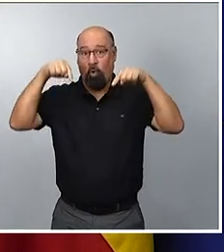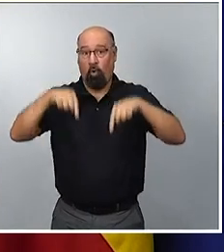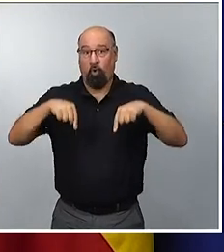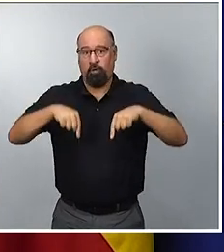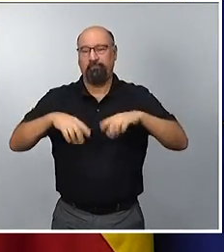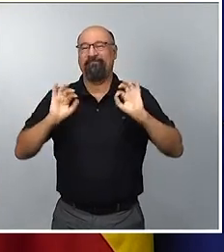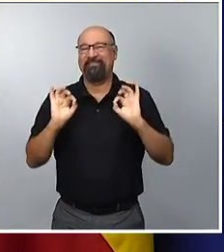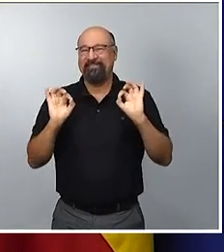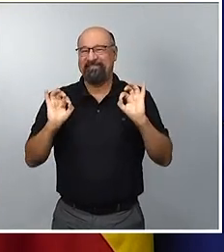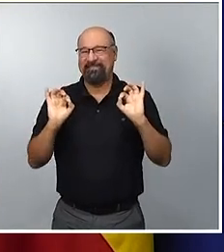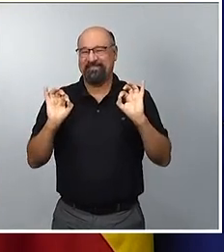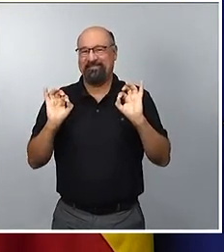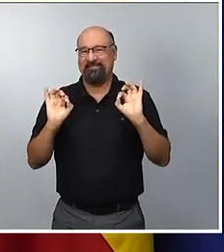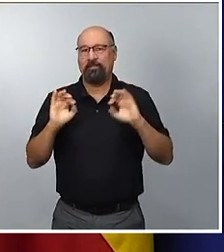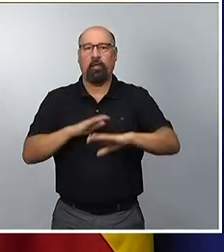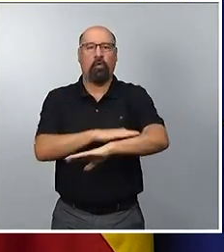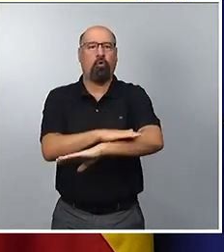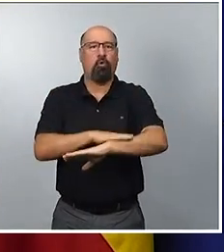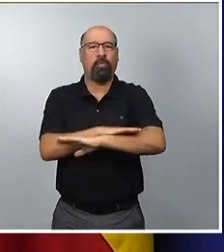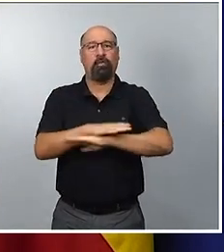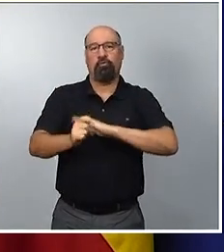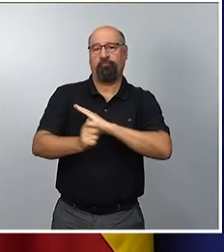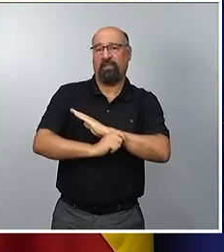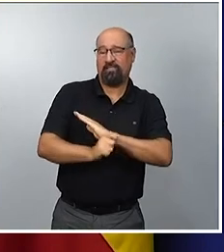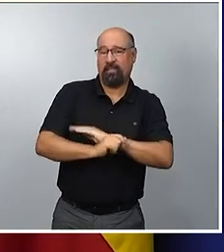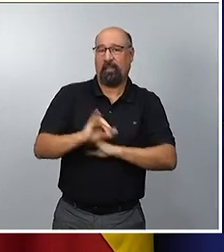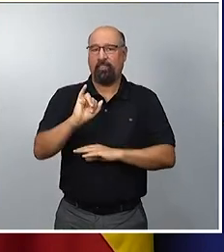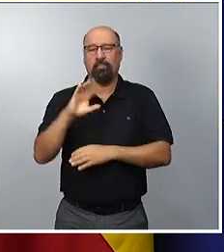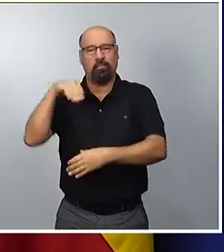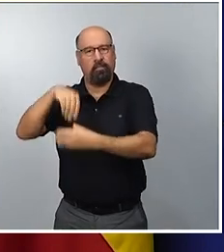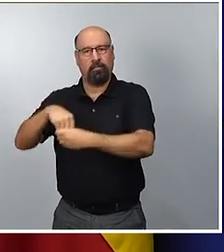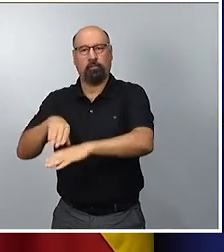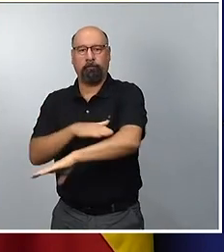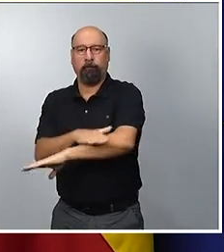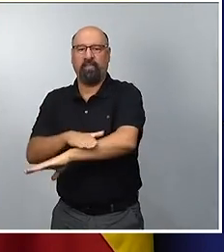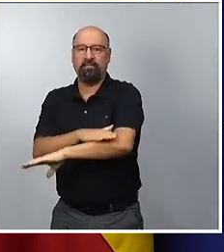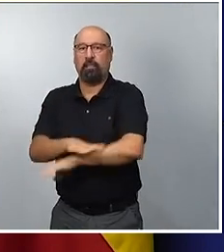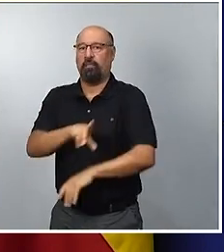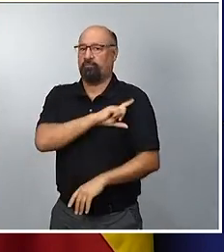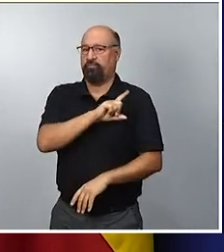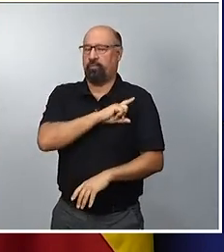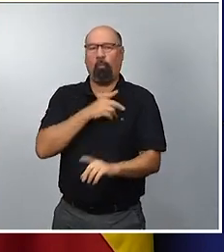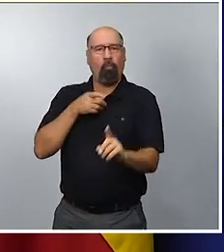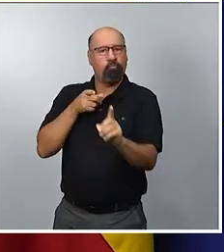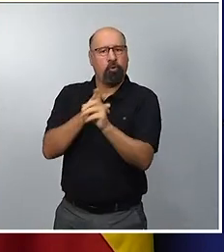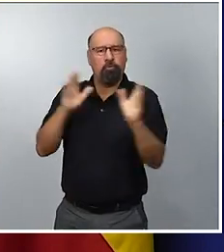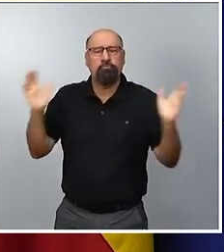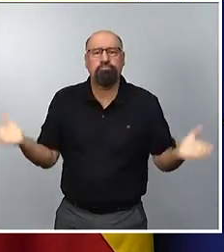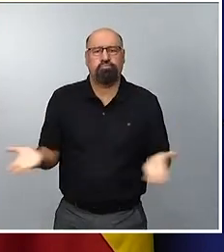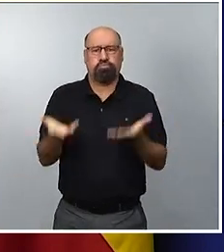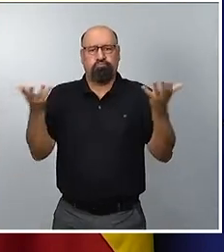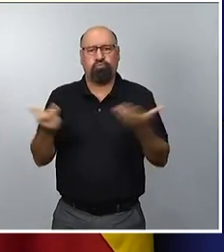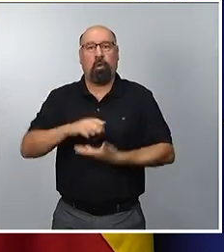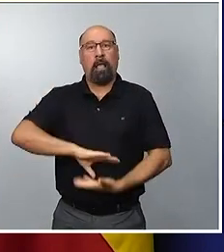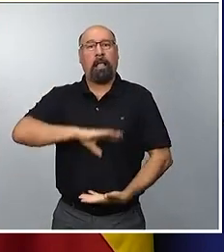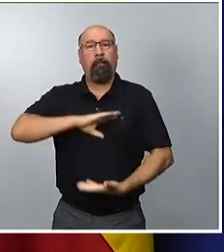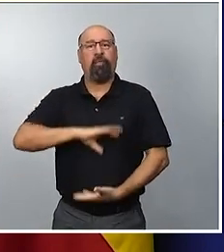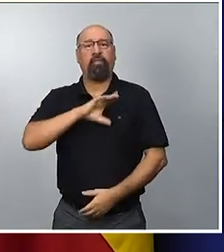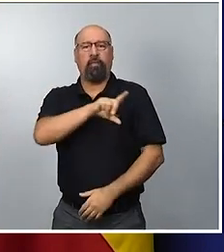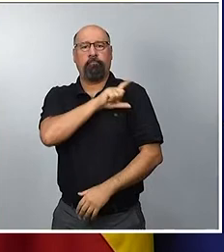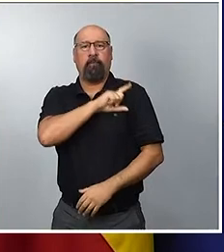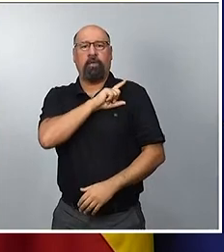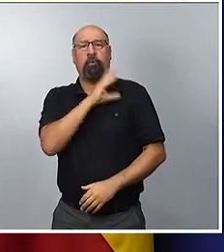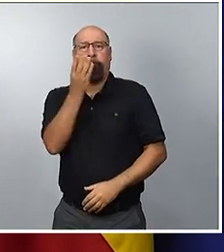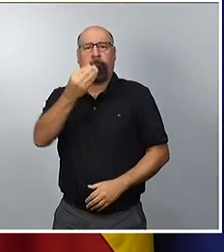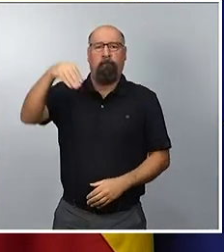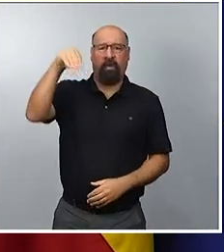estrategia del Gobierno que se ha impulsado a través del Ministerio de Defensa, pues hemos tratado de promocionar y mejorar las capacidades militares que requieren nuestras